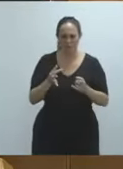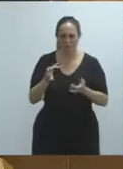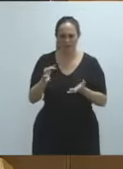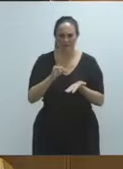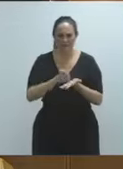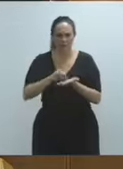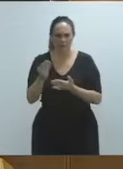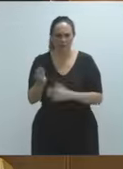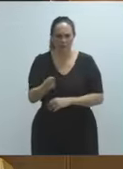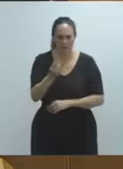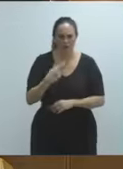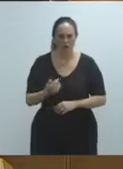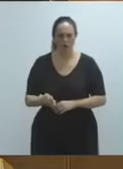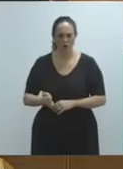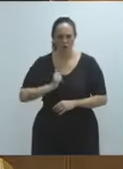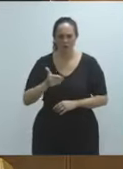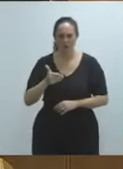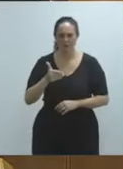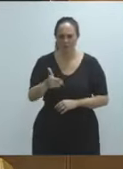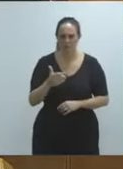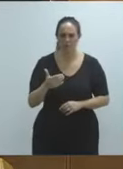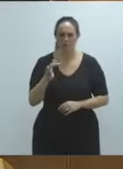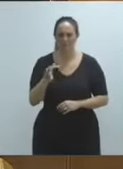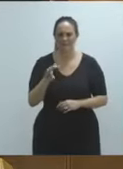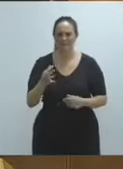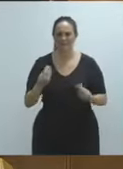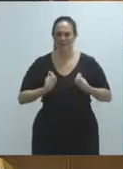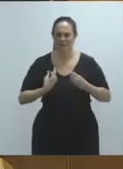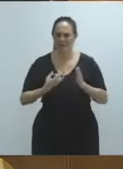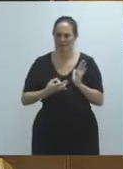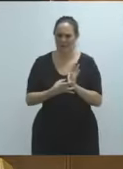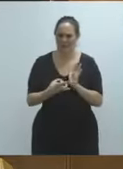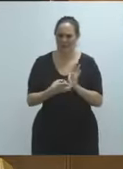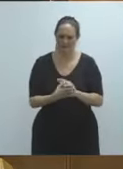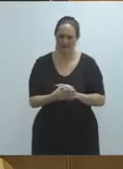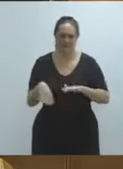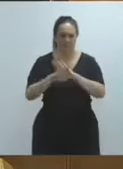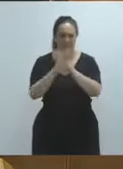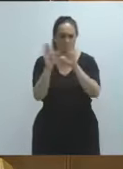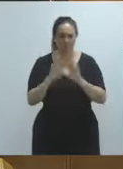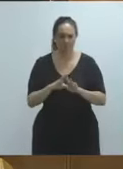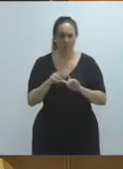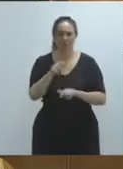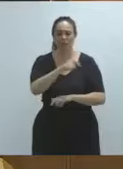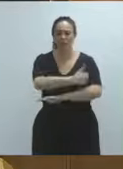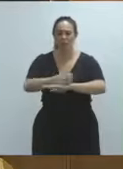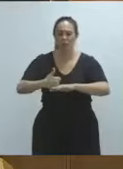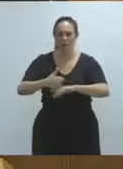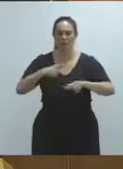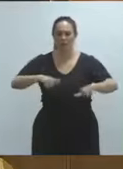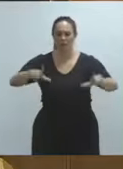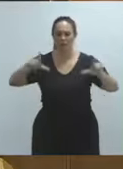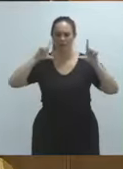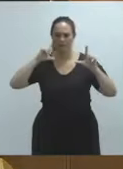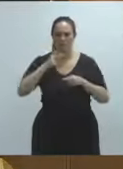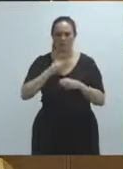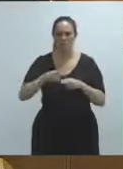oportunidades de futuro, con calidad de vida. En definitiva, poniendo a la ciudadanía en el centro de las políticas a llevar a cabo. ¡Gracias! ¡Gracias! ¡Gracias!